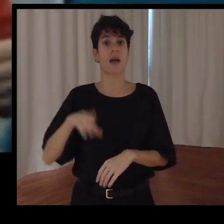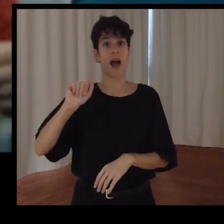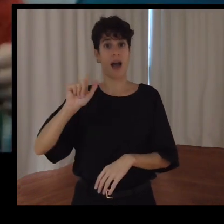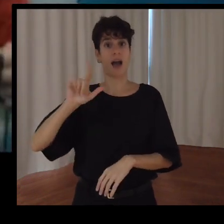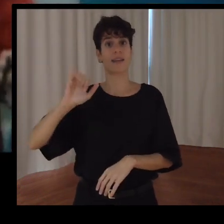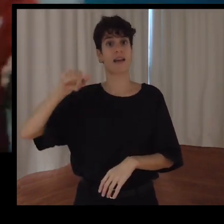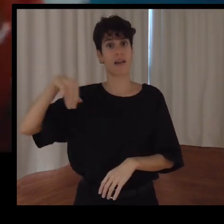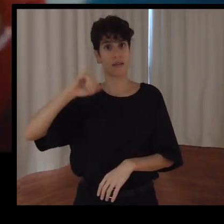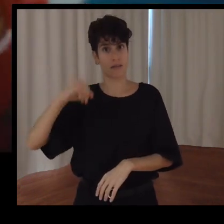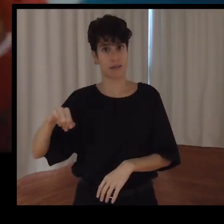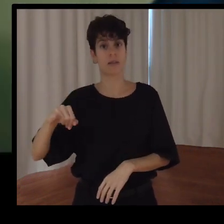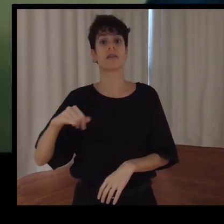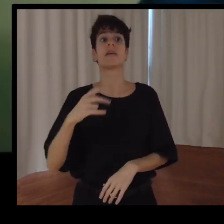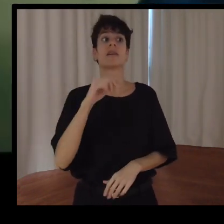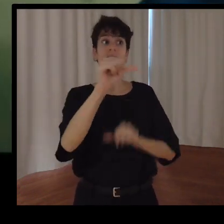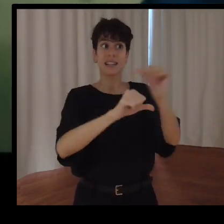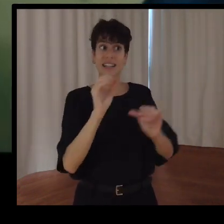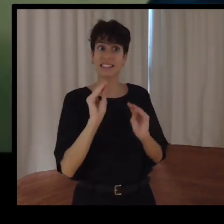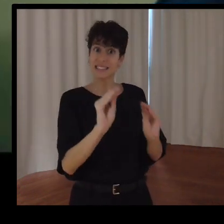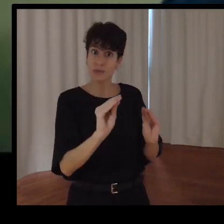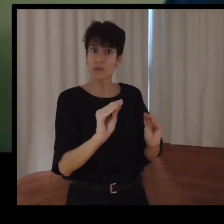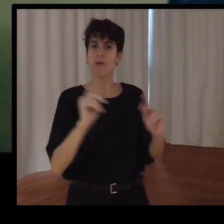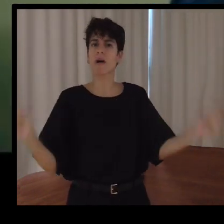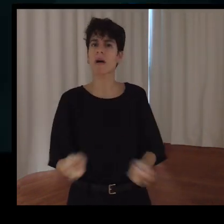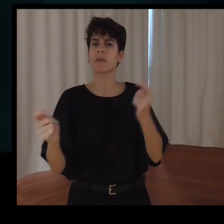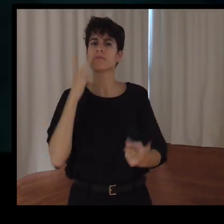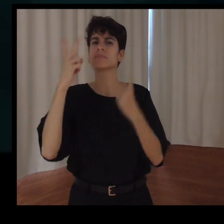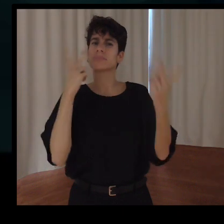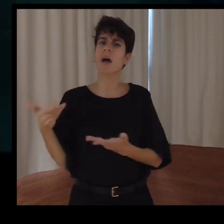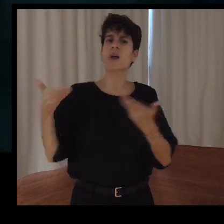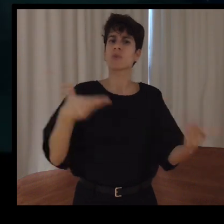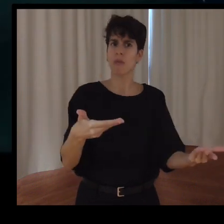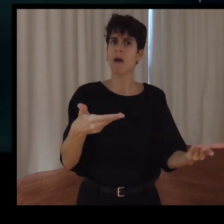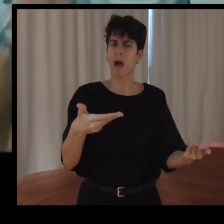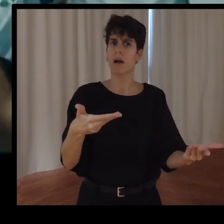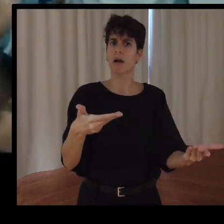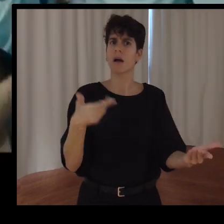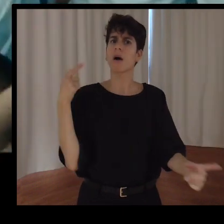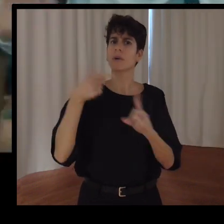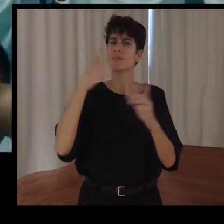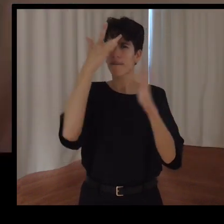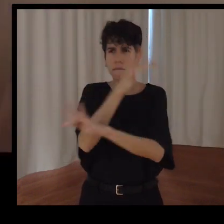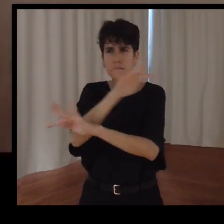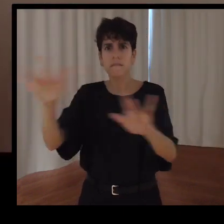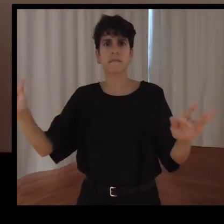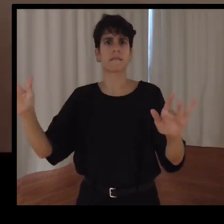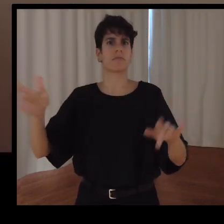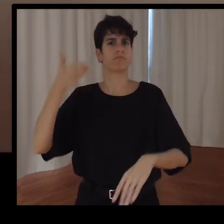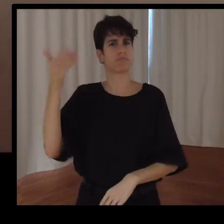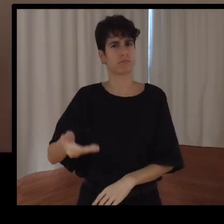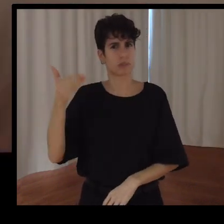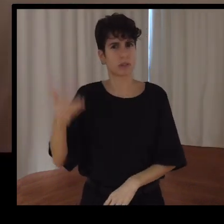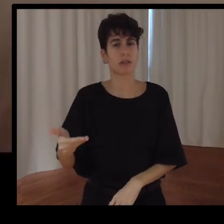ayudan a visibilizar y poner consciencia. Cuarenta y dos equipos, más de mil